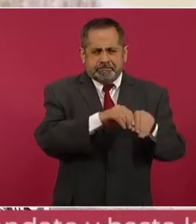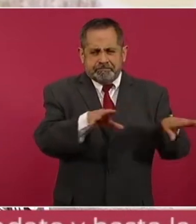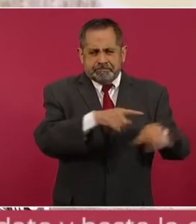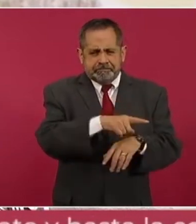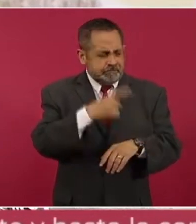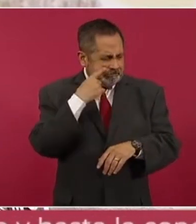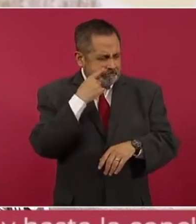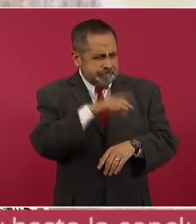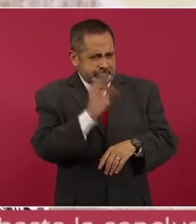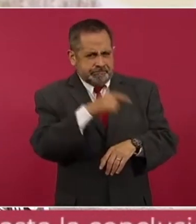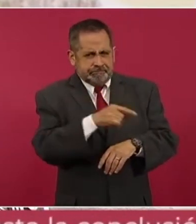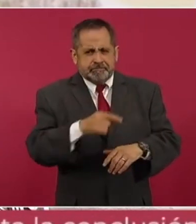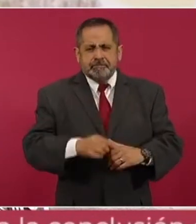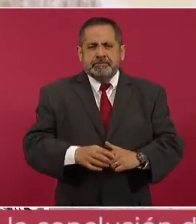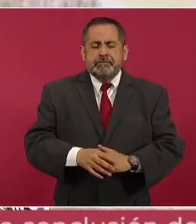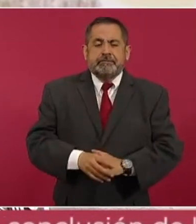mensaje